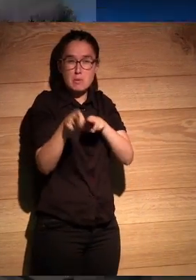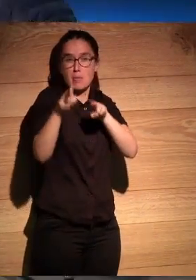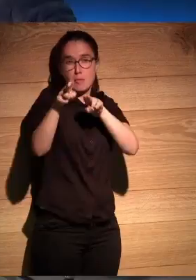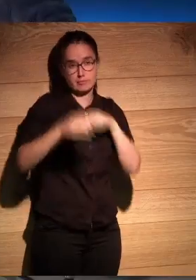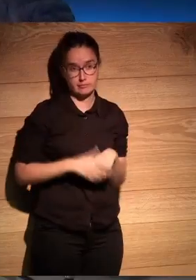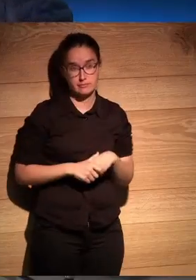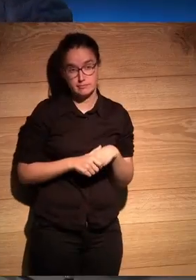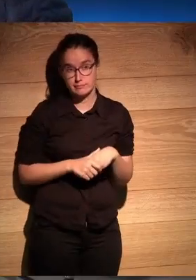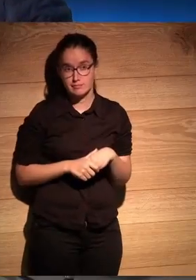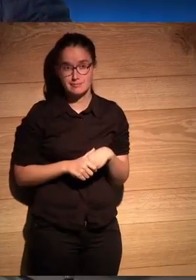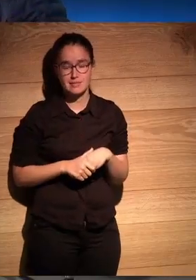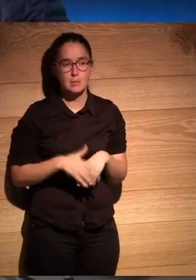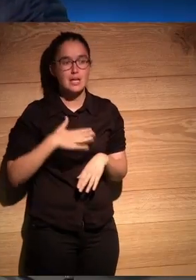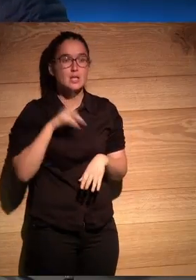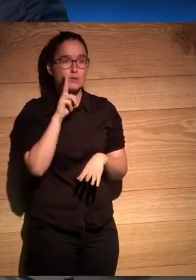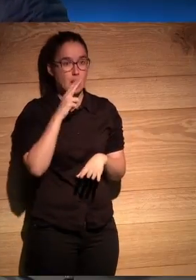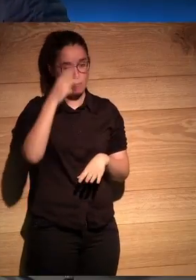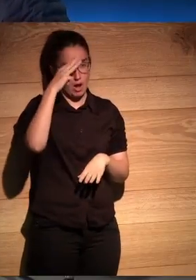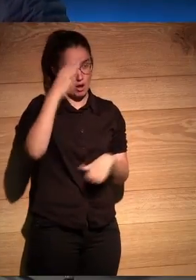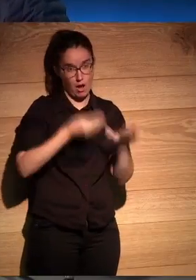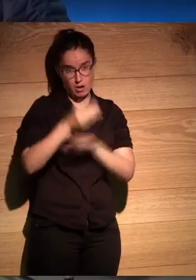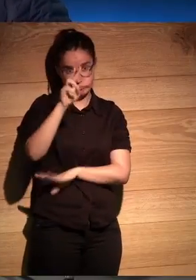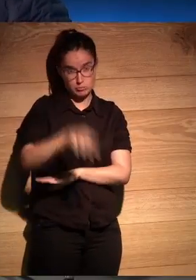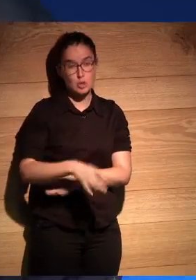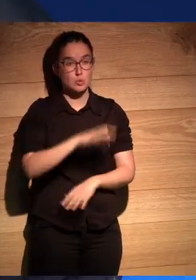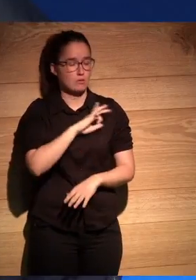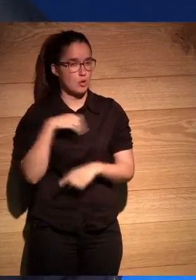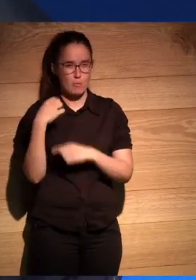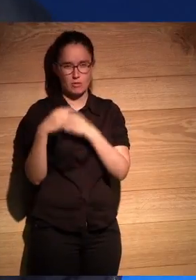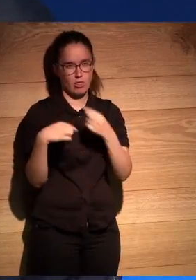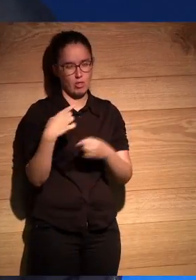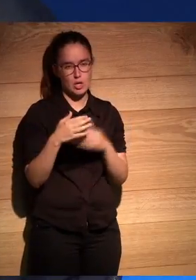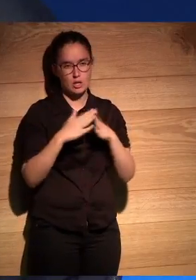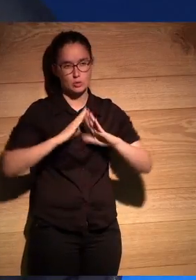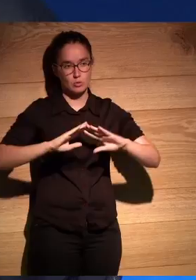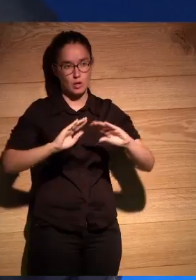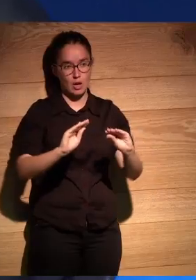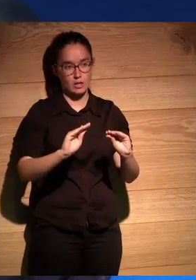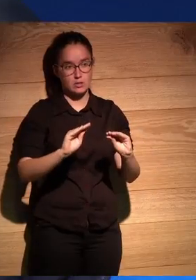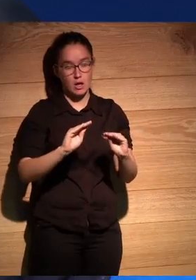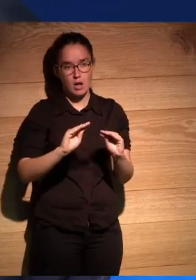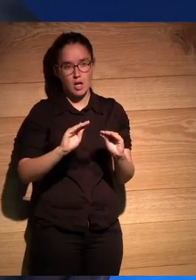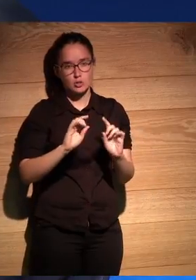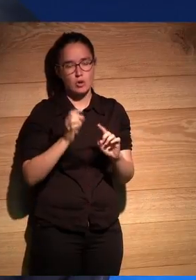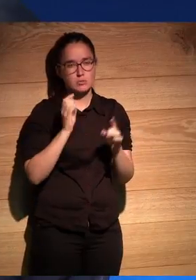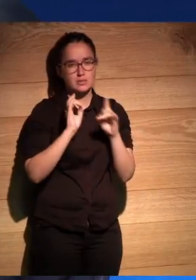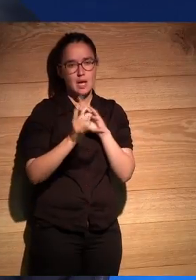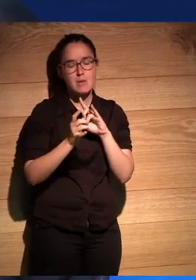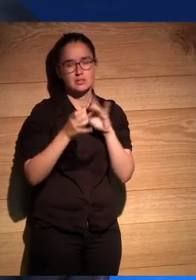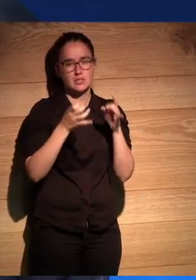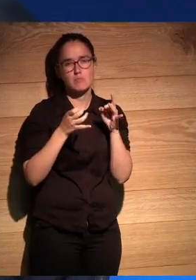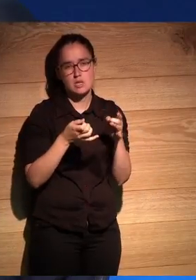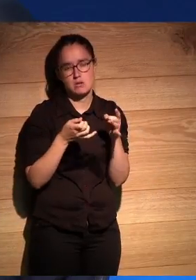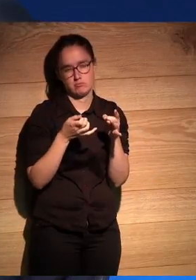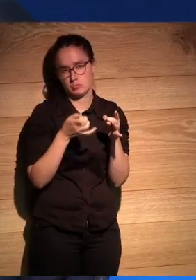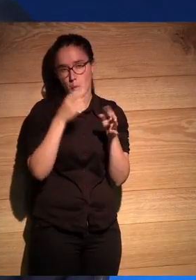sea no no digo que mi suegra que es mexicana es una señora muy tradicional y de su casa no pasan 15 días que llame a casa preocupadísima